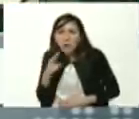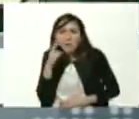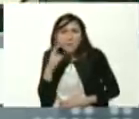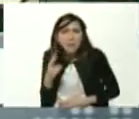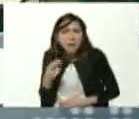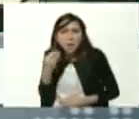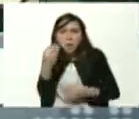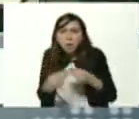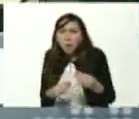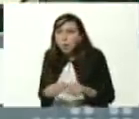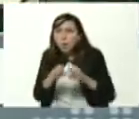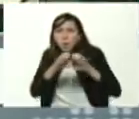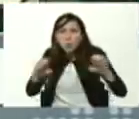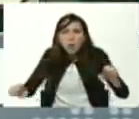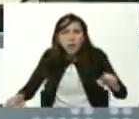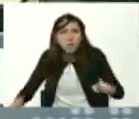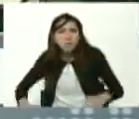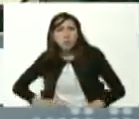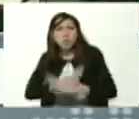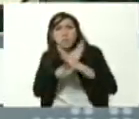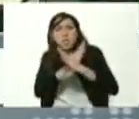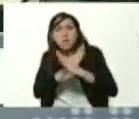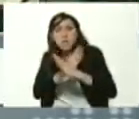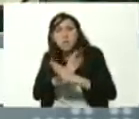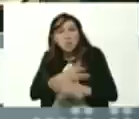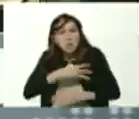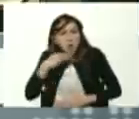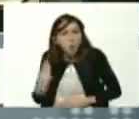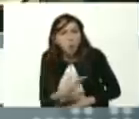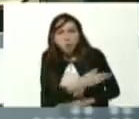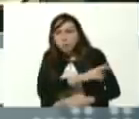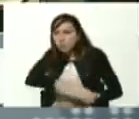cómo le niega el derecho a la educación a la juventud y a los niños de Colombia